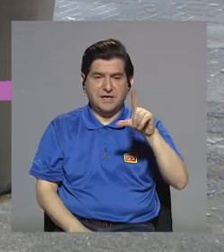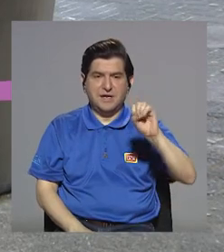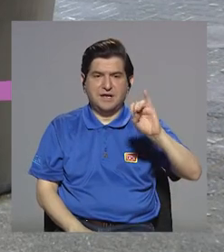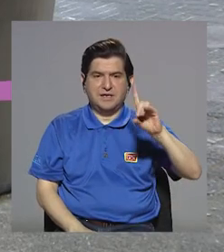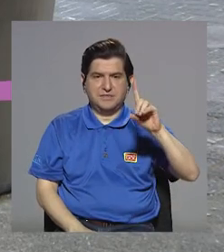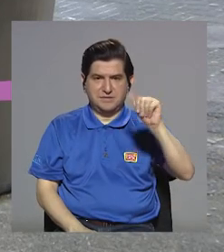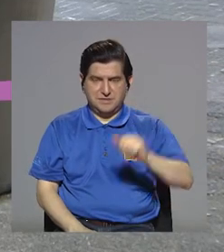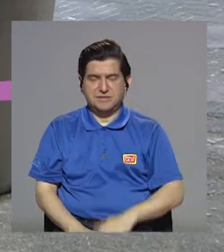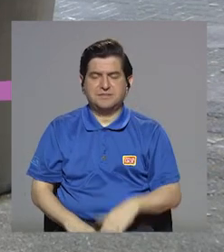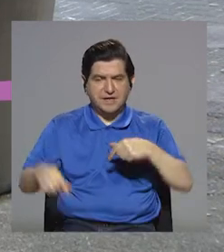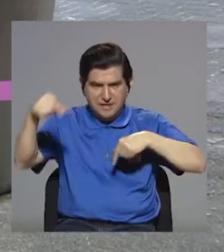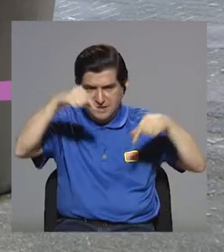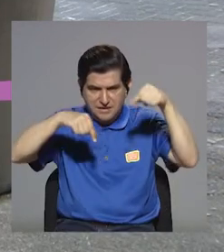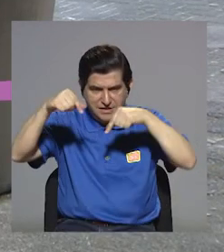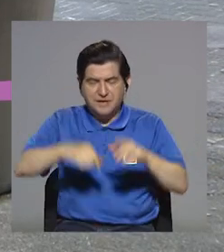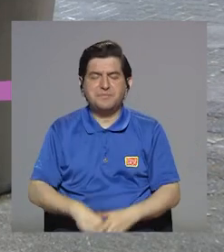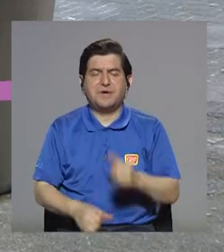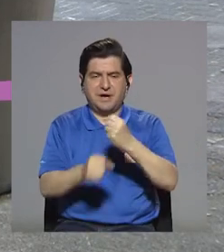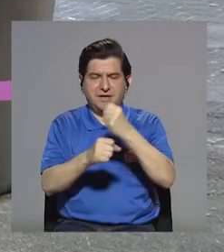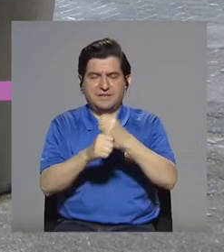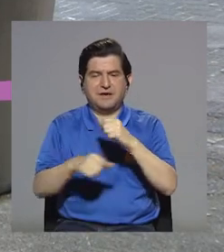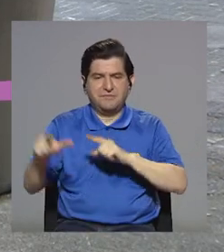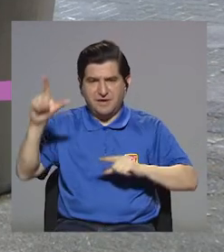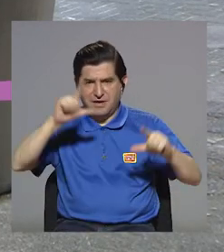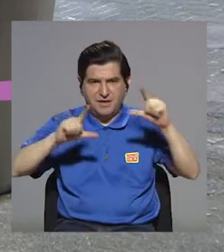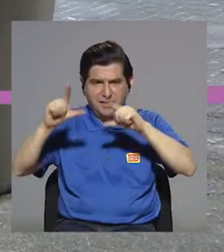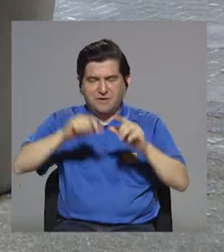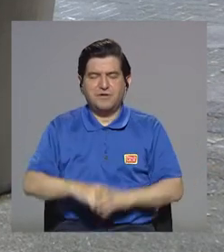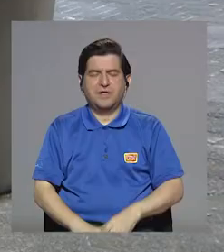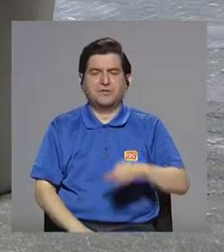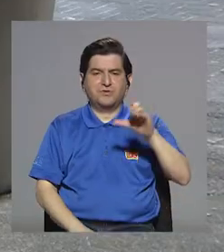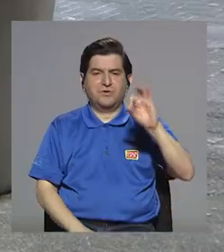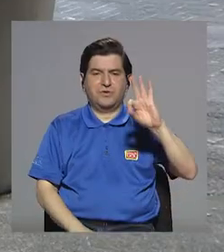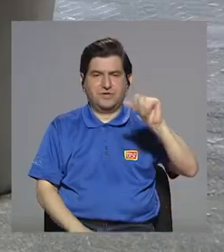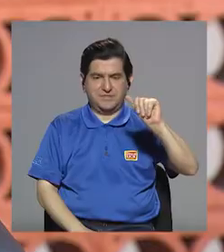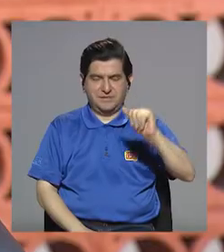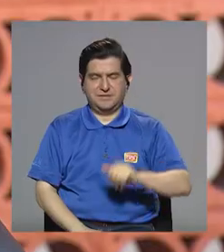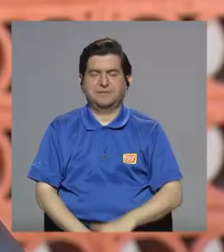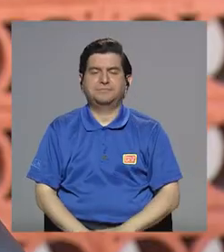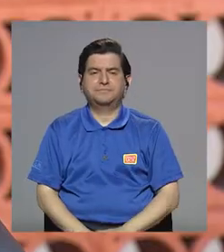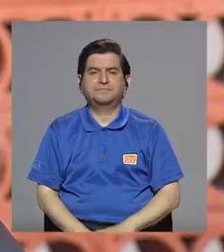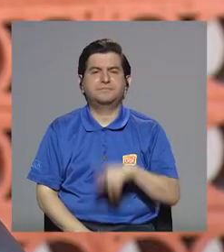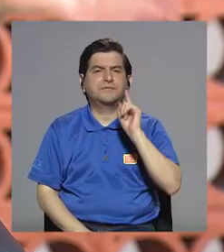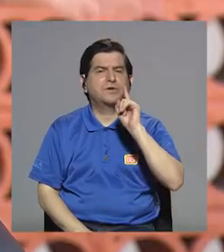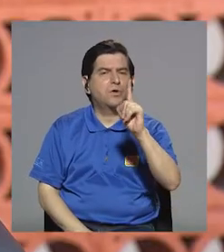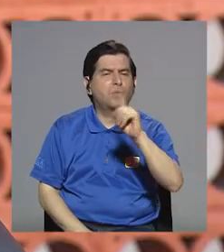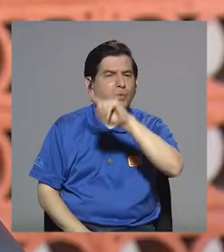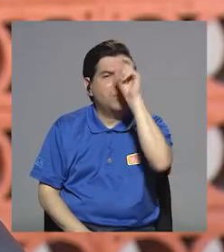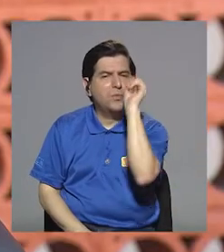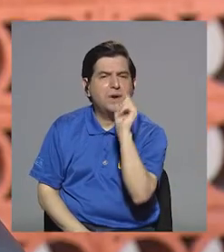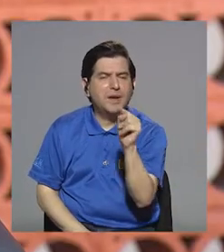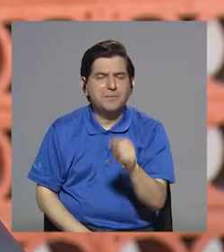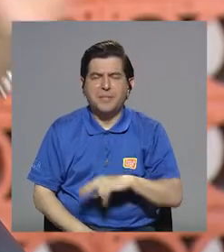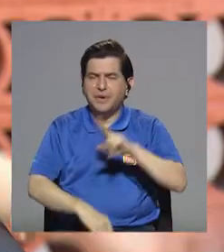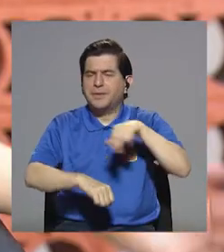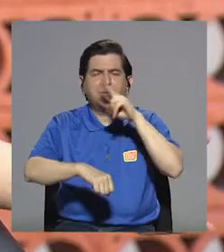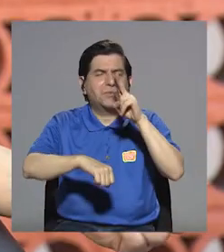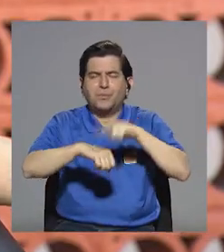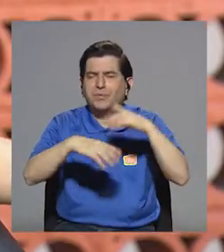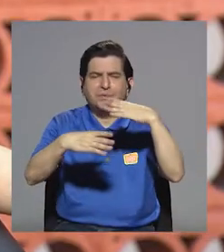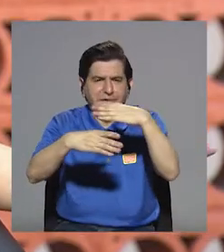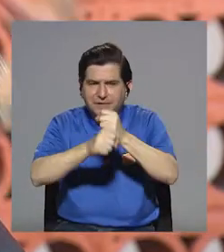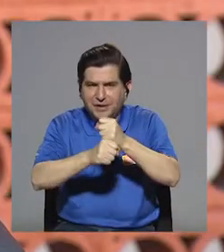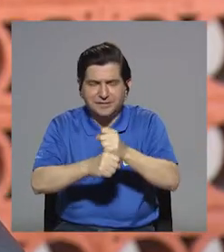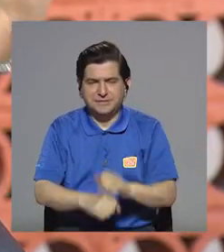trabaja en el laboratorio de análisis químico del CITA, acá en Universidad de Costa Rica. A ver, una de las preguntas que se nos